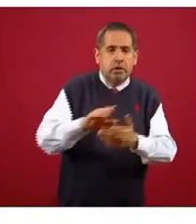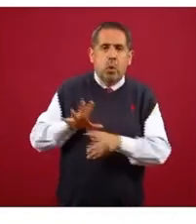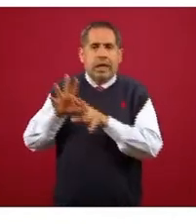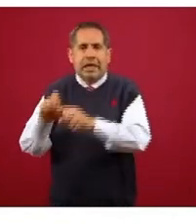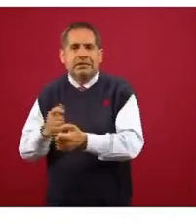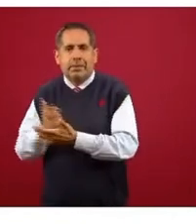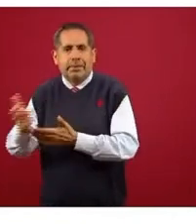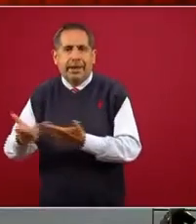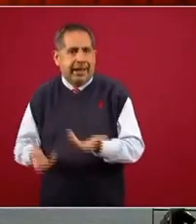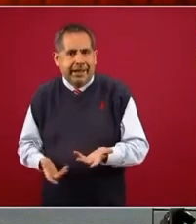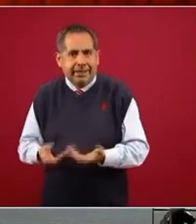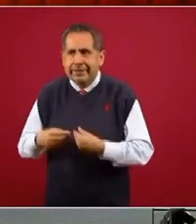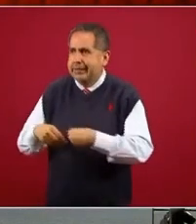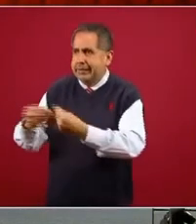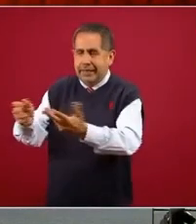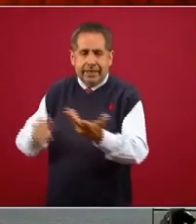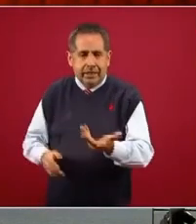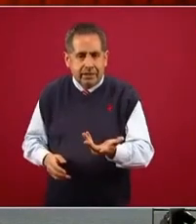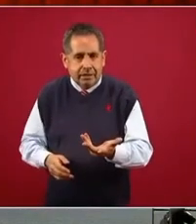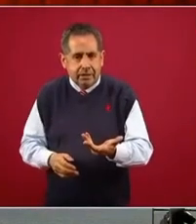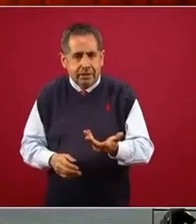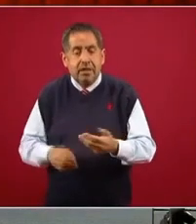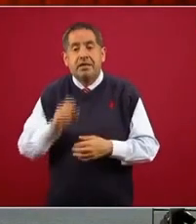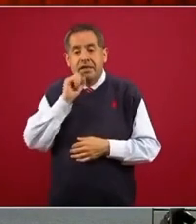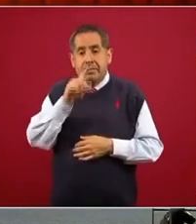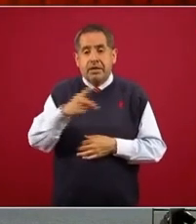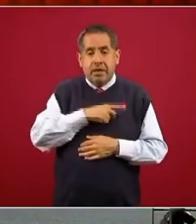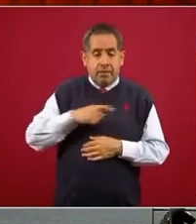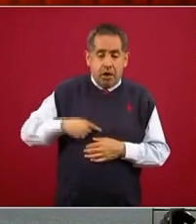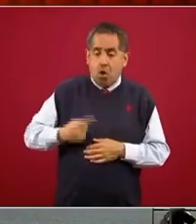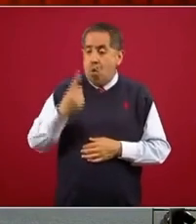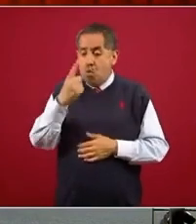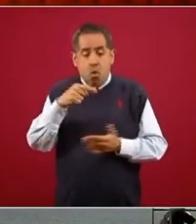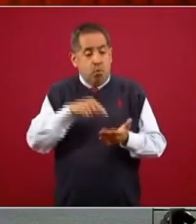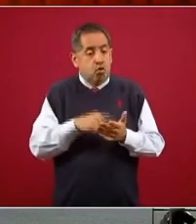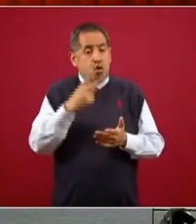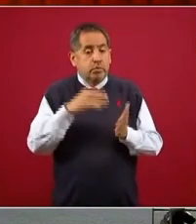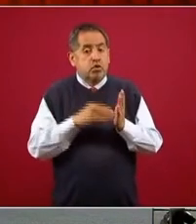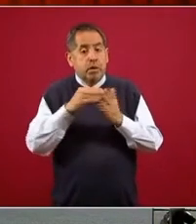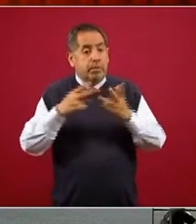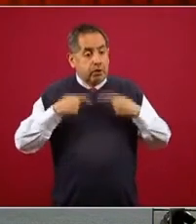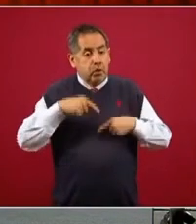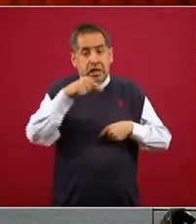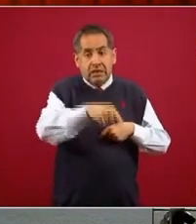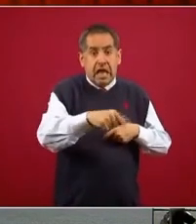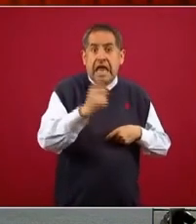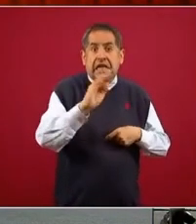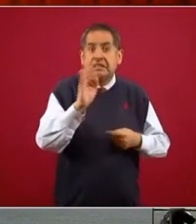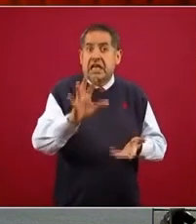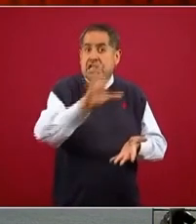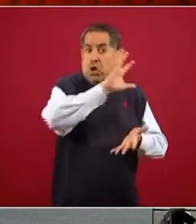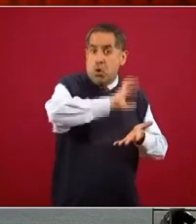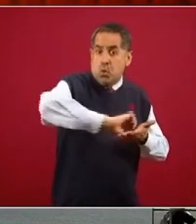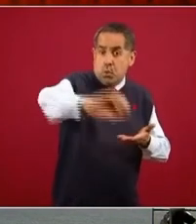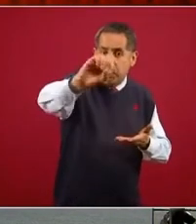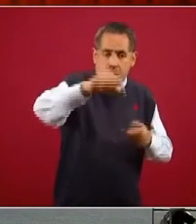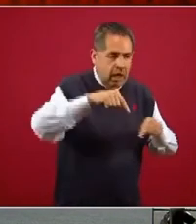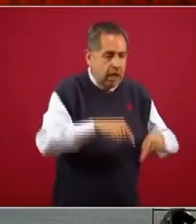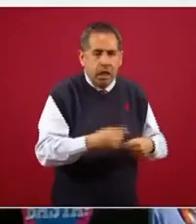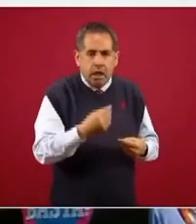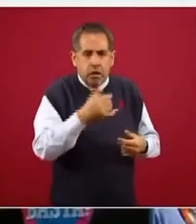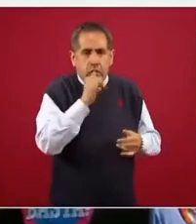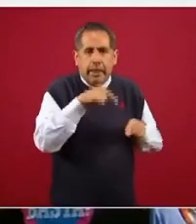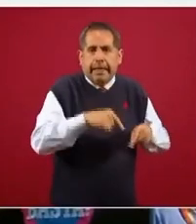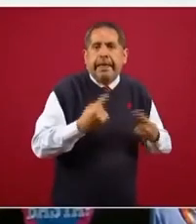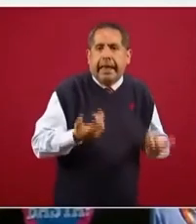Pero además eso es para que tomen agua 1.2 millones de personas. Si usamos esa agua, ¿qué van a tomar la